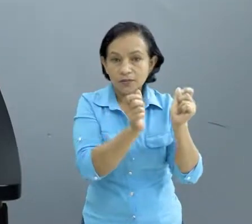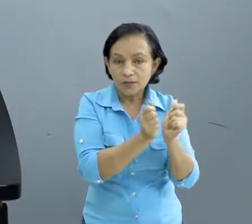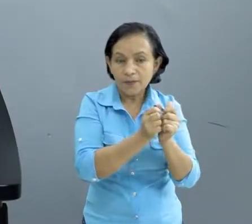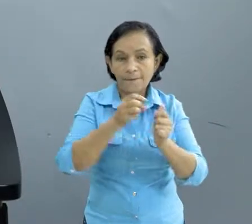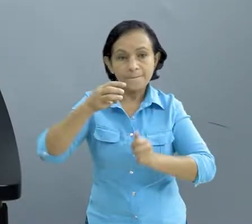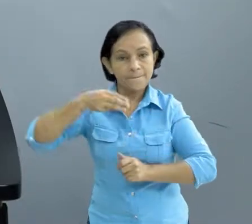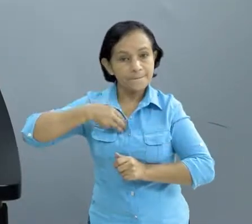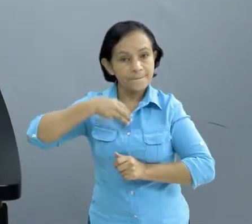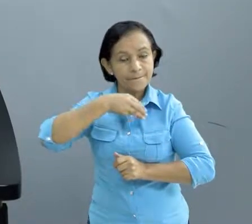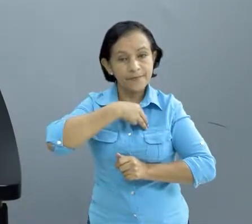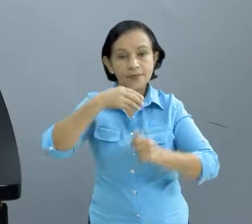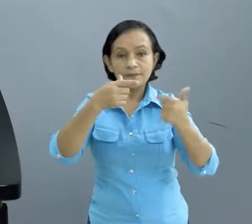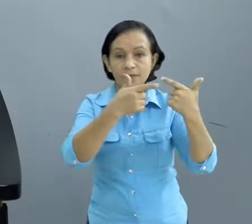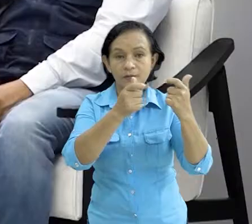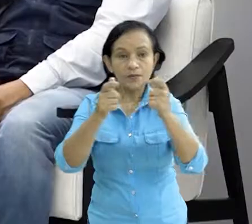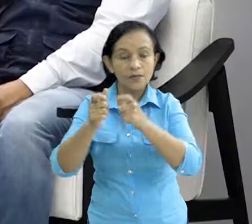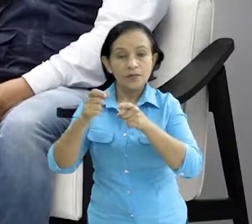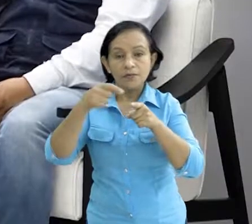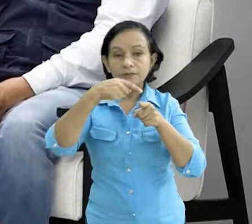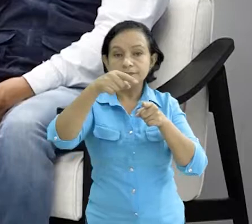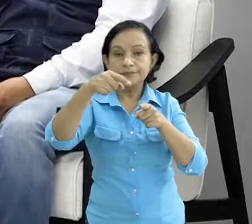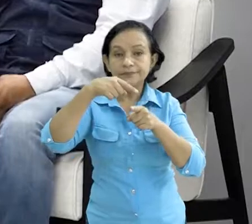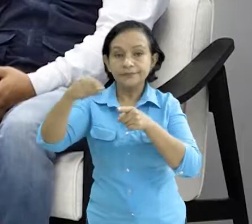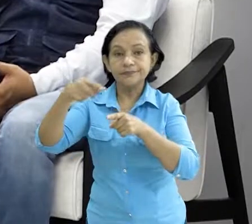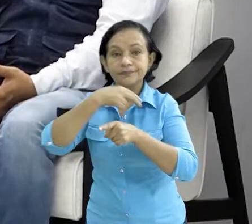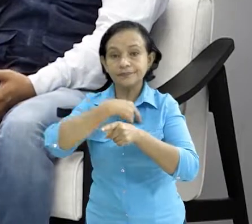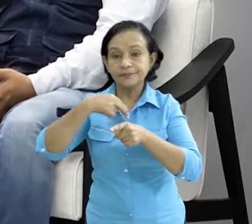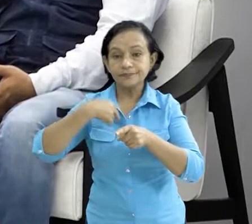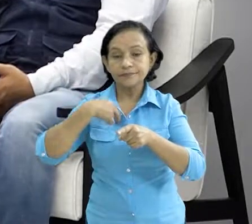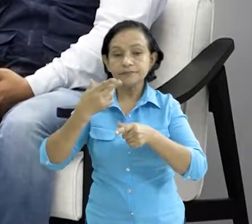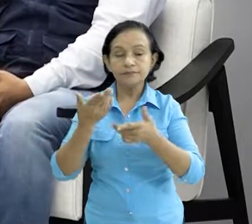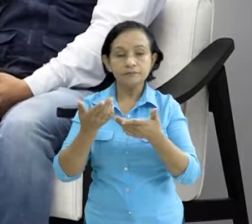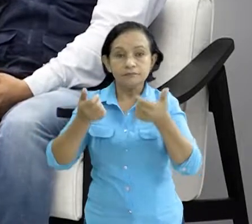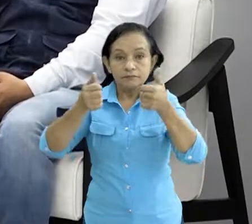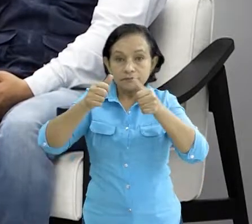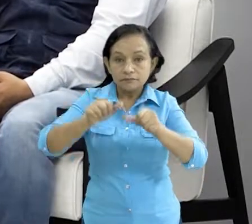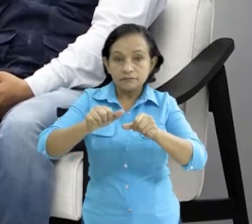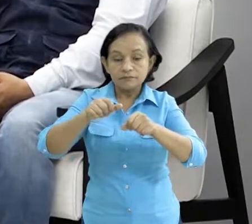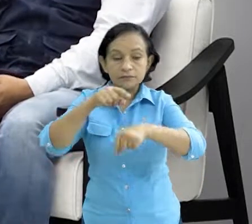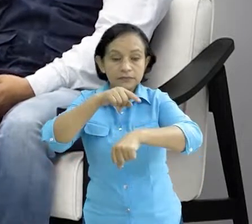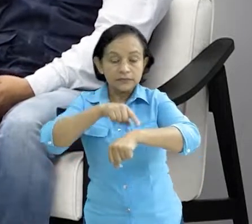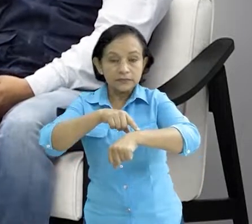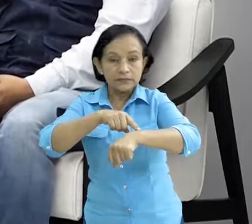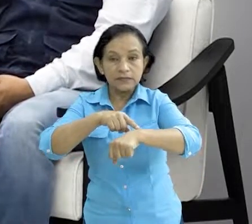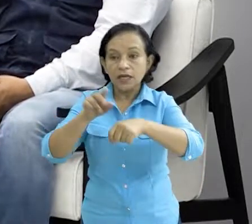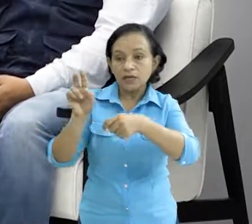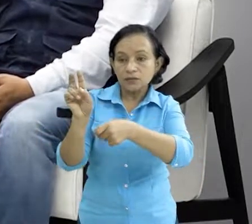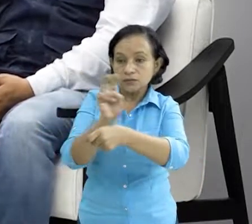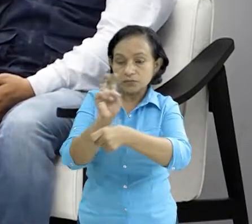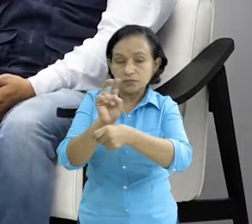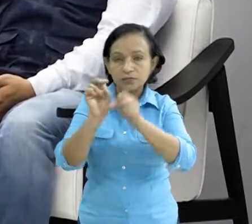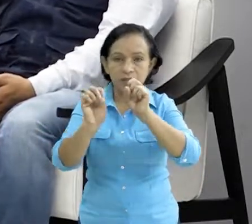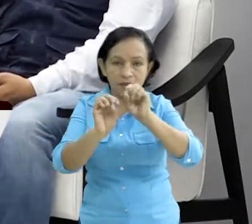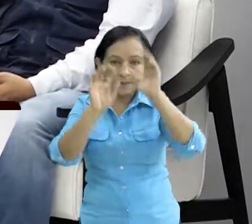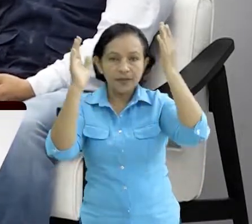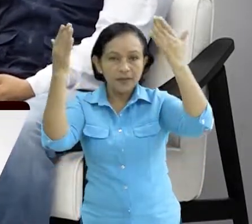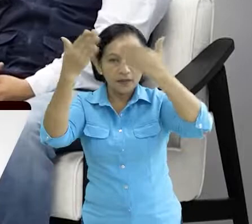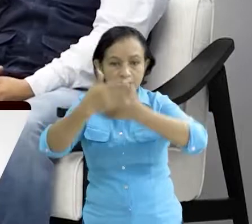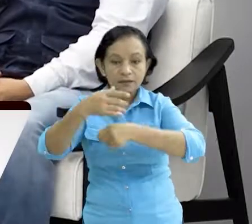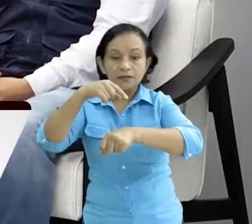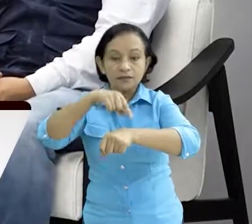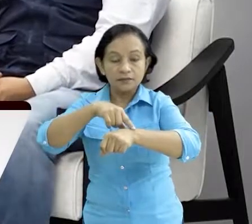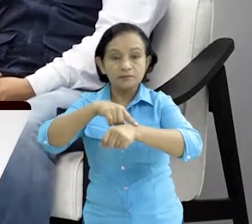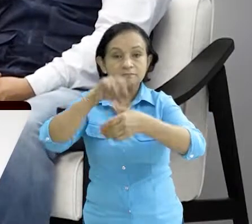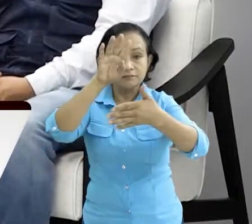los miembros que integran los comités municipales se disponen a hacer roles de turno dentro de un sistema de prevención